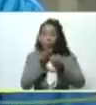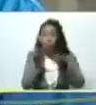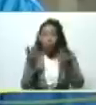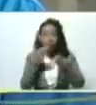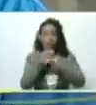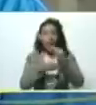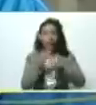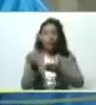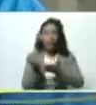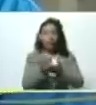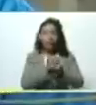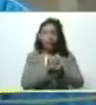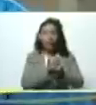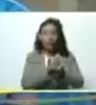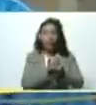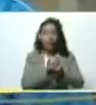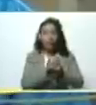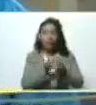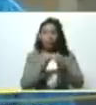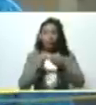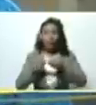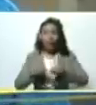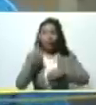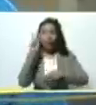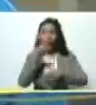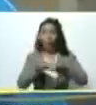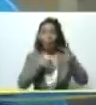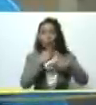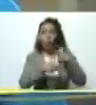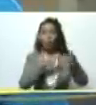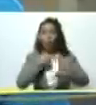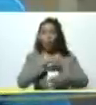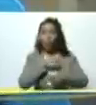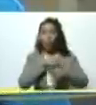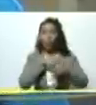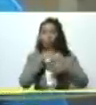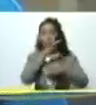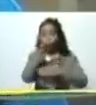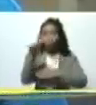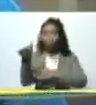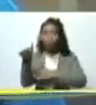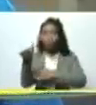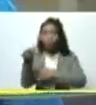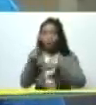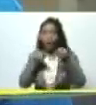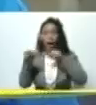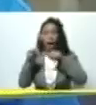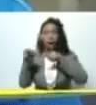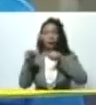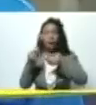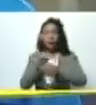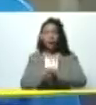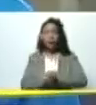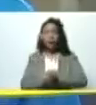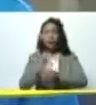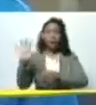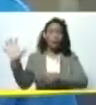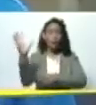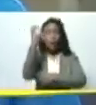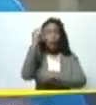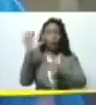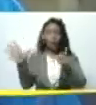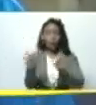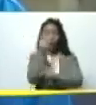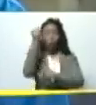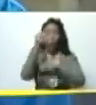conchas marinas se llama quito sano que también se produce en nuestras costas y bueno allí se logró hacer la mezcla